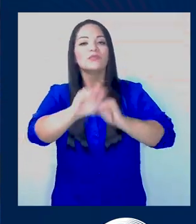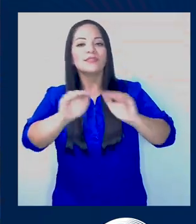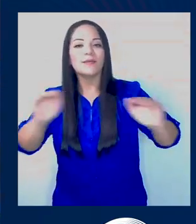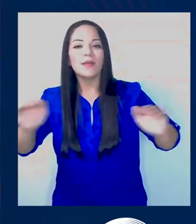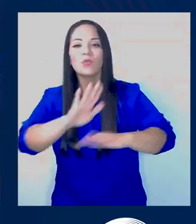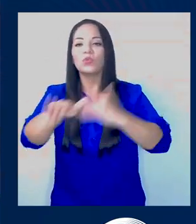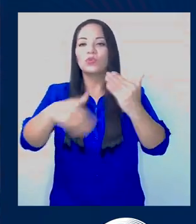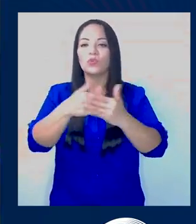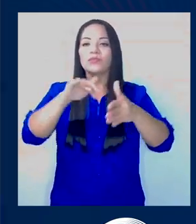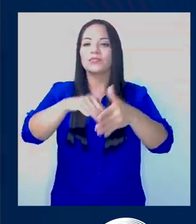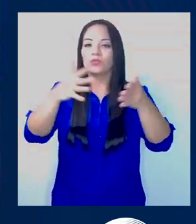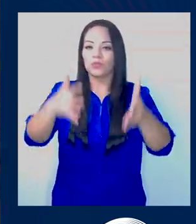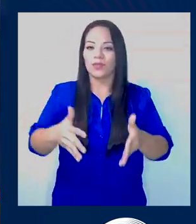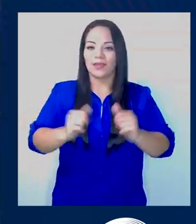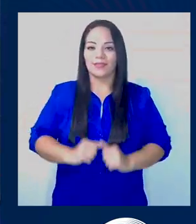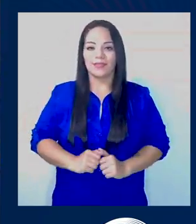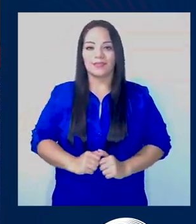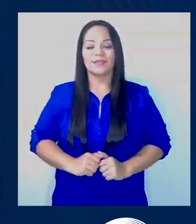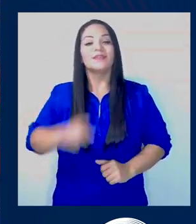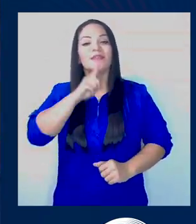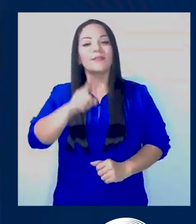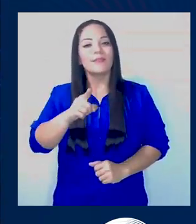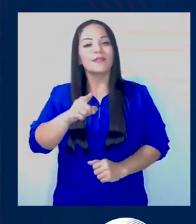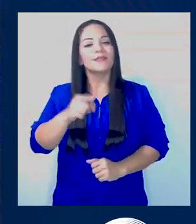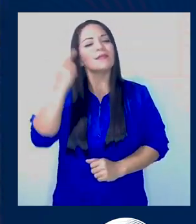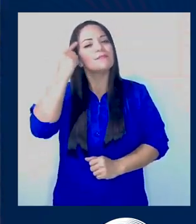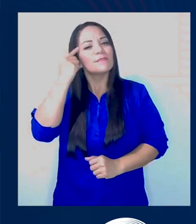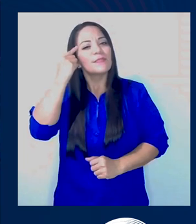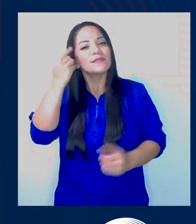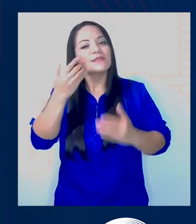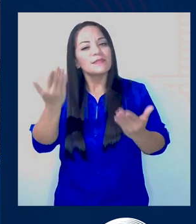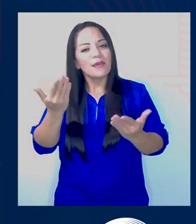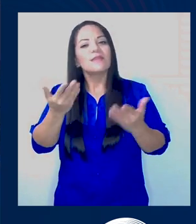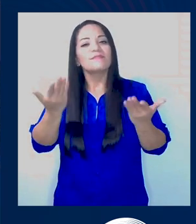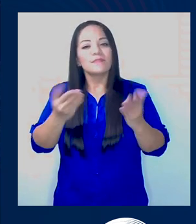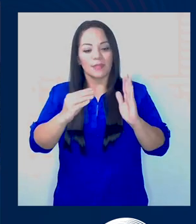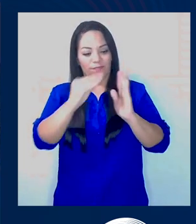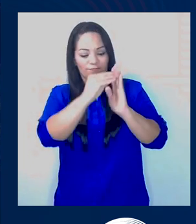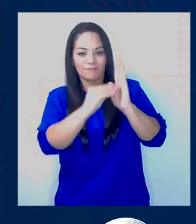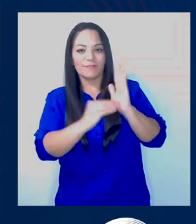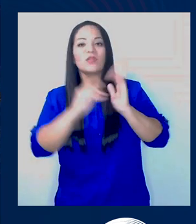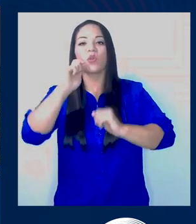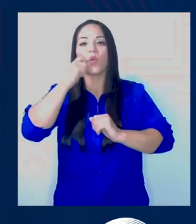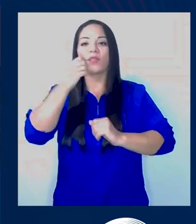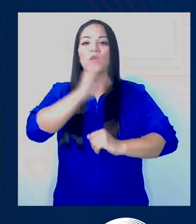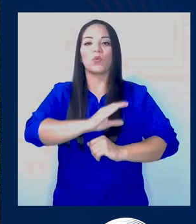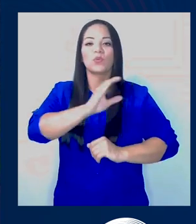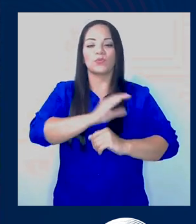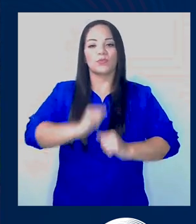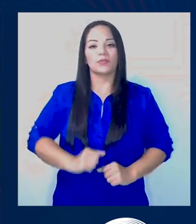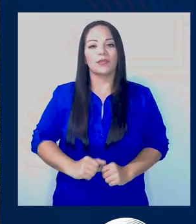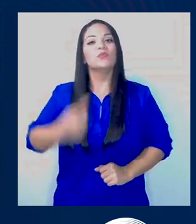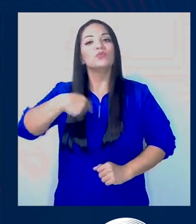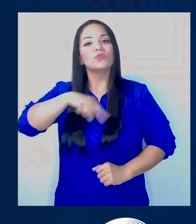a todos los estudiantes para que realmente analicemos el código de conducta. Tenemos que tener una